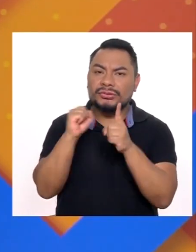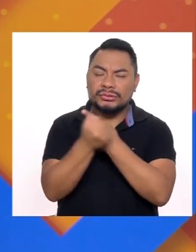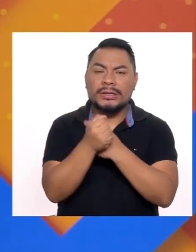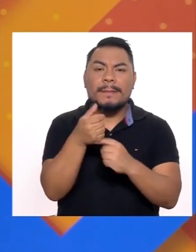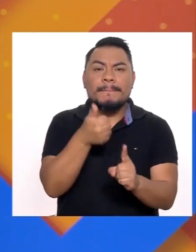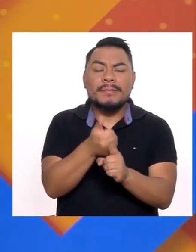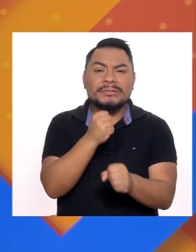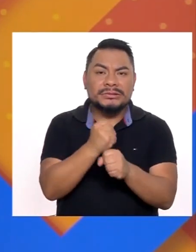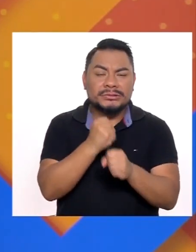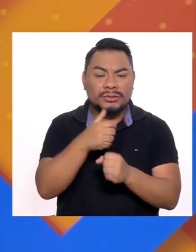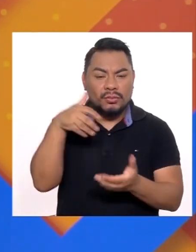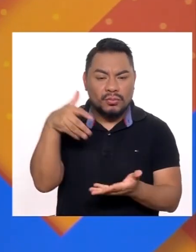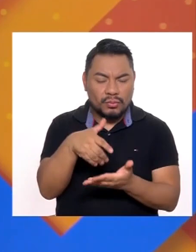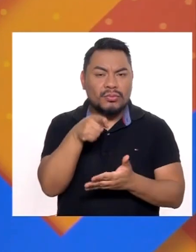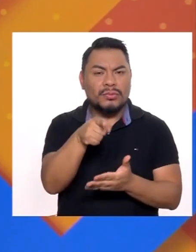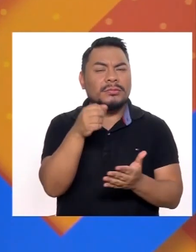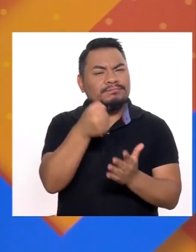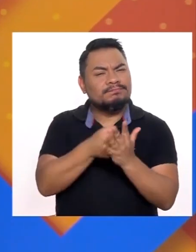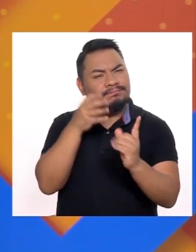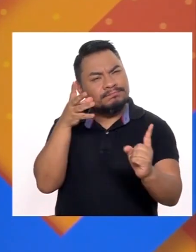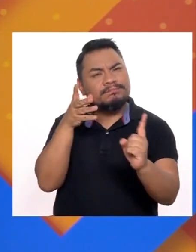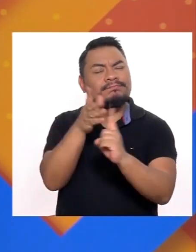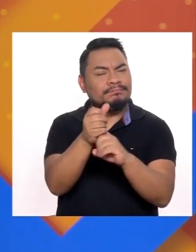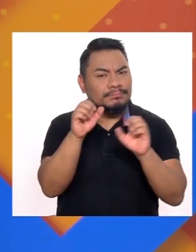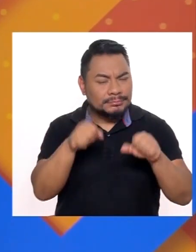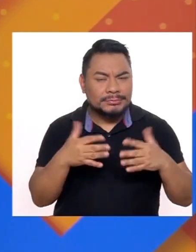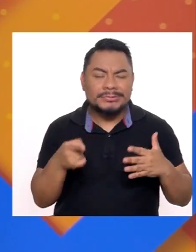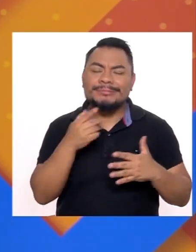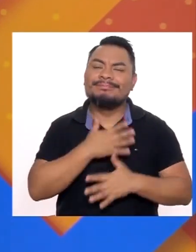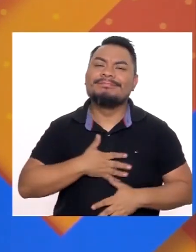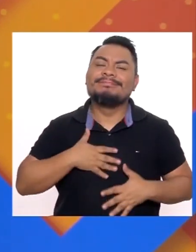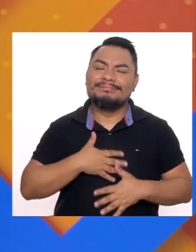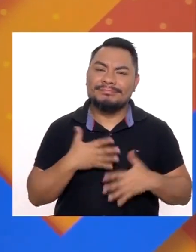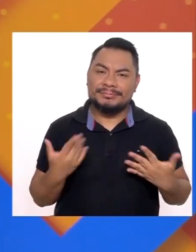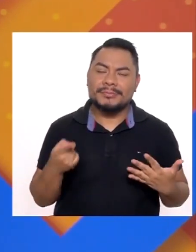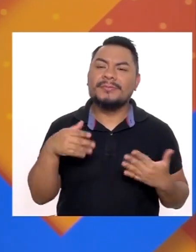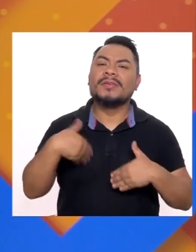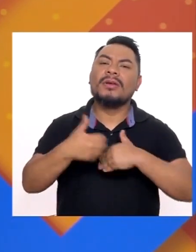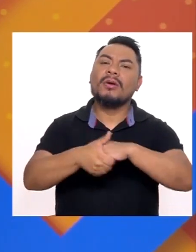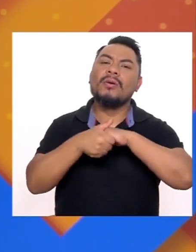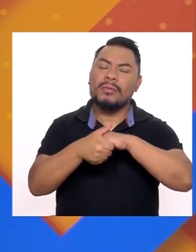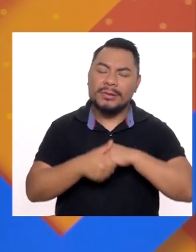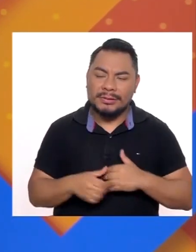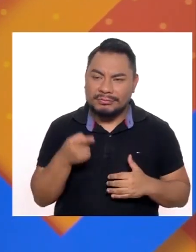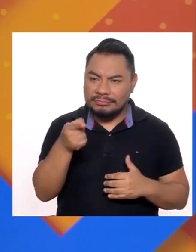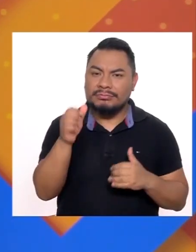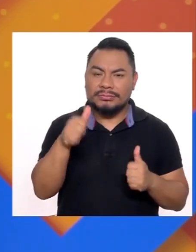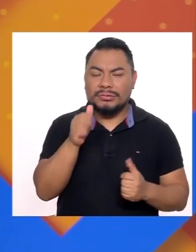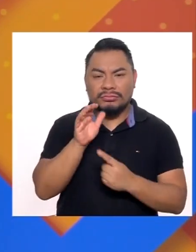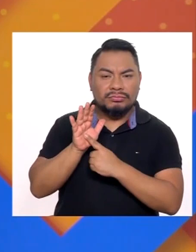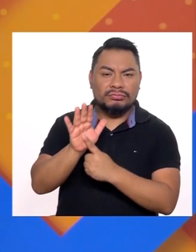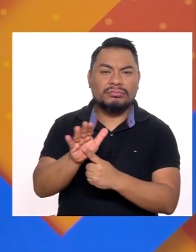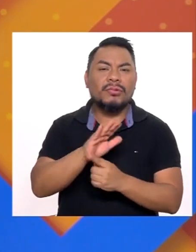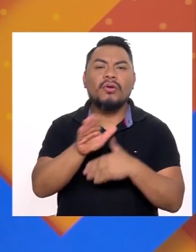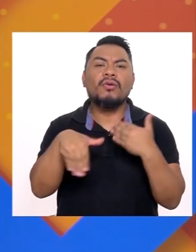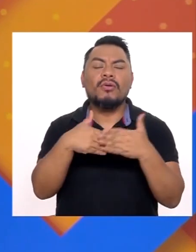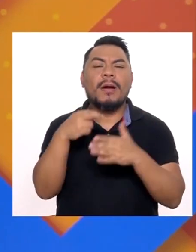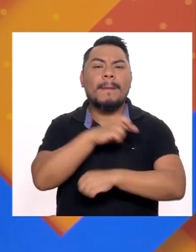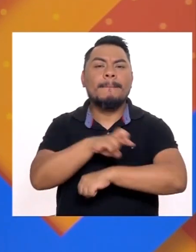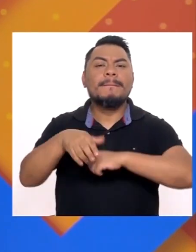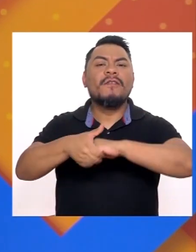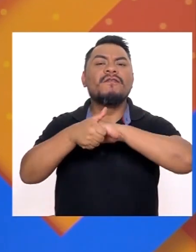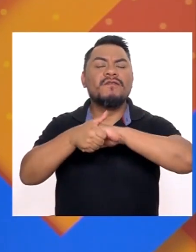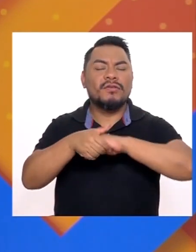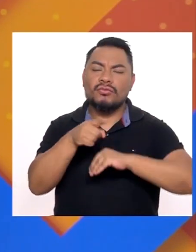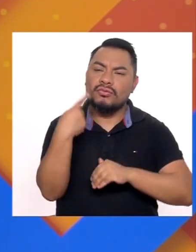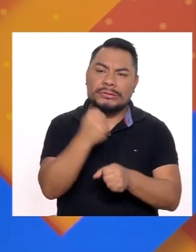sociedad En el mismo trabajo En los estudios Ellos buscan esto Realmente es un placer Y mando un saludo Y realmente una felicitación A todos